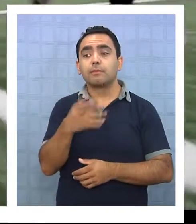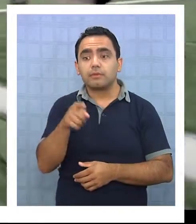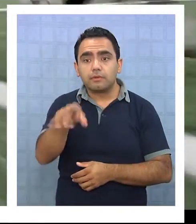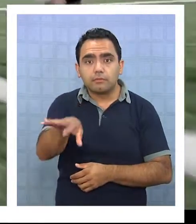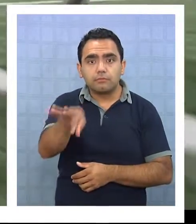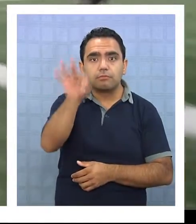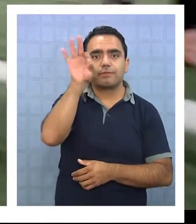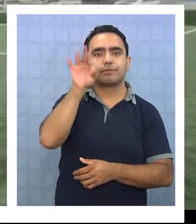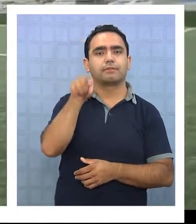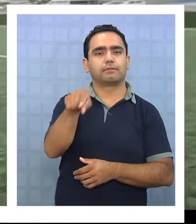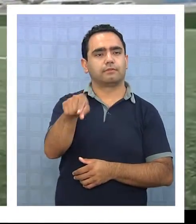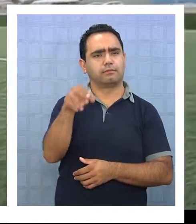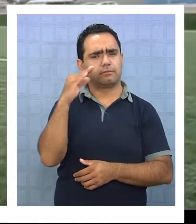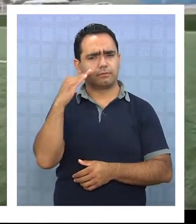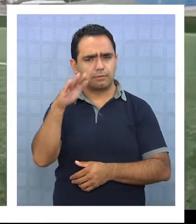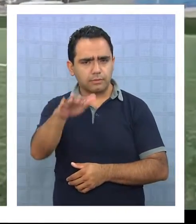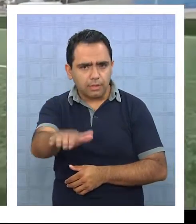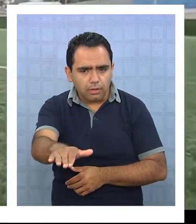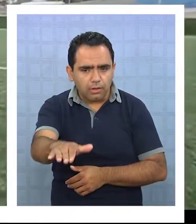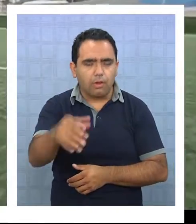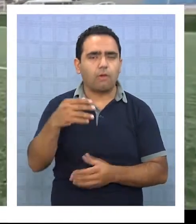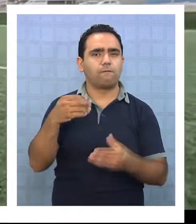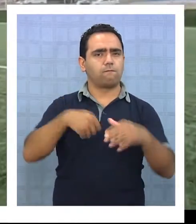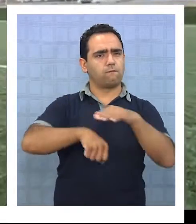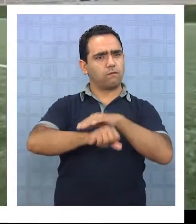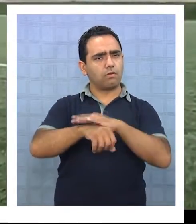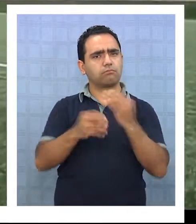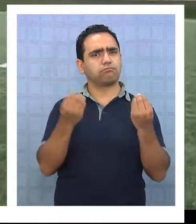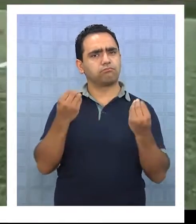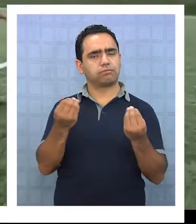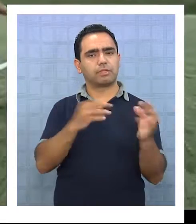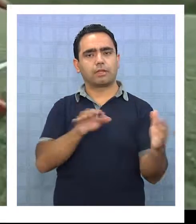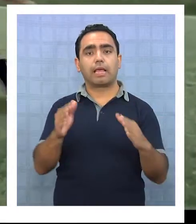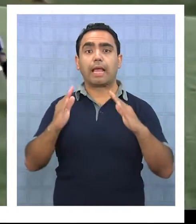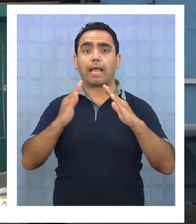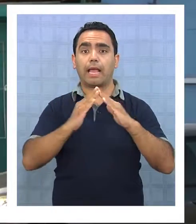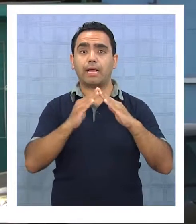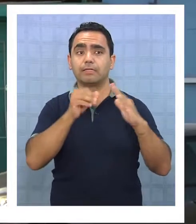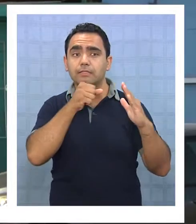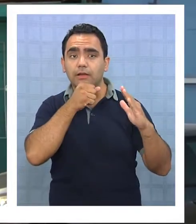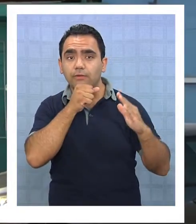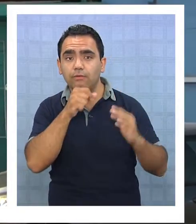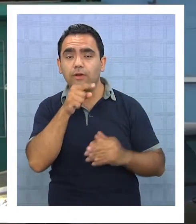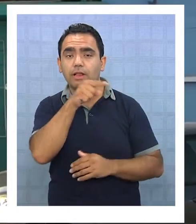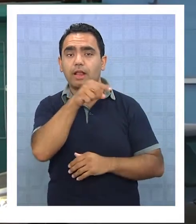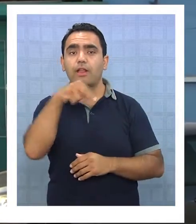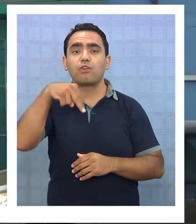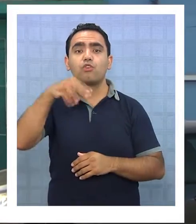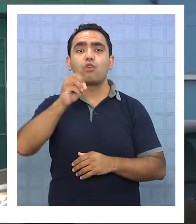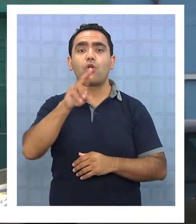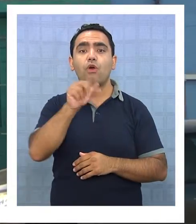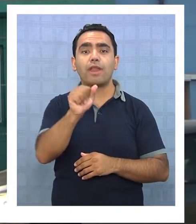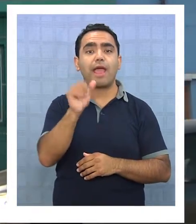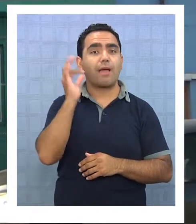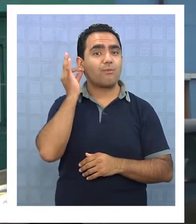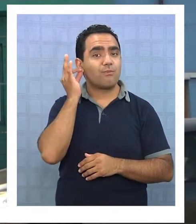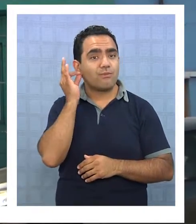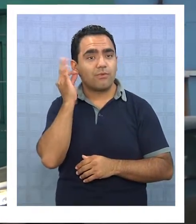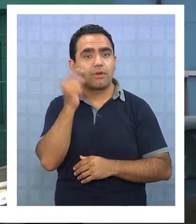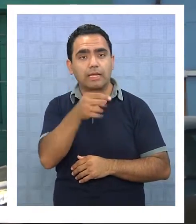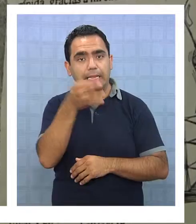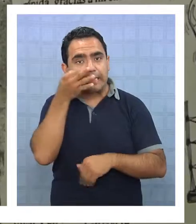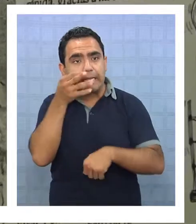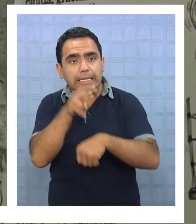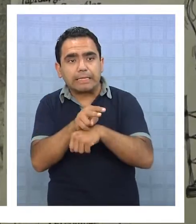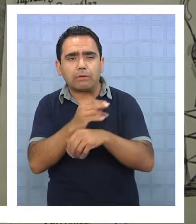desde muy pequeño en el barrio que lo vio crecer. La casa de su abuela Nora en Arturo Fernández 658 fue testigo